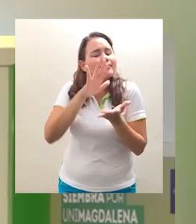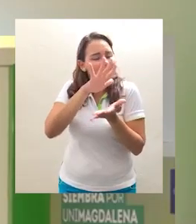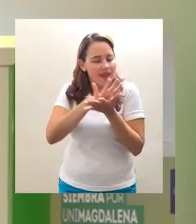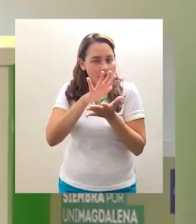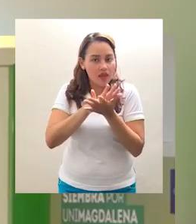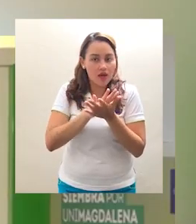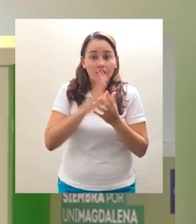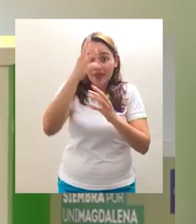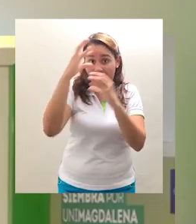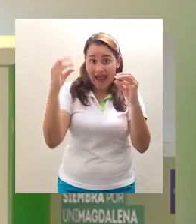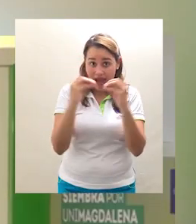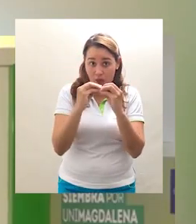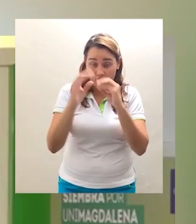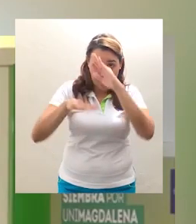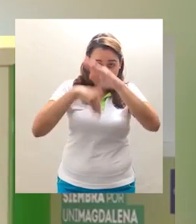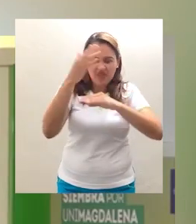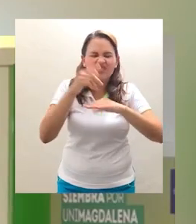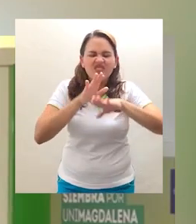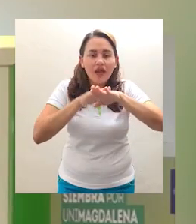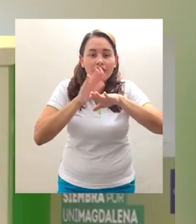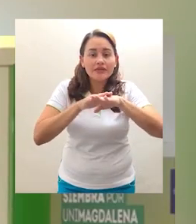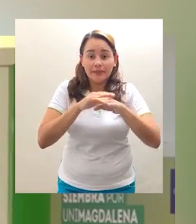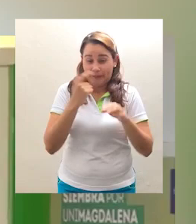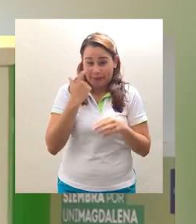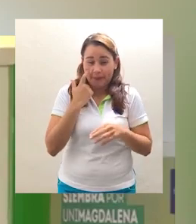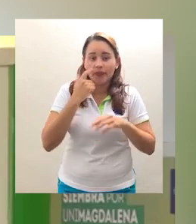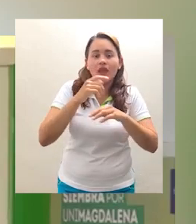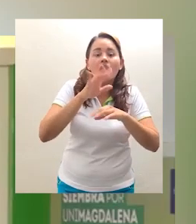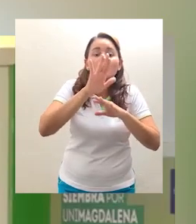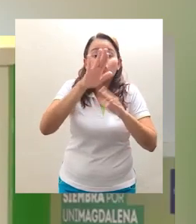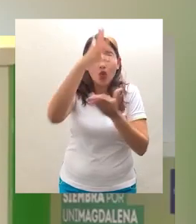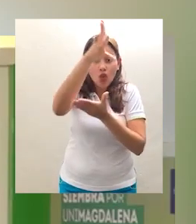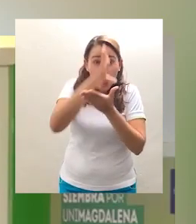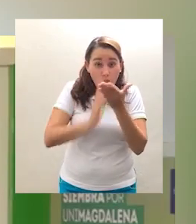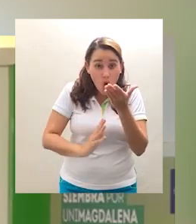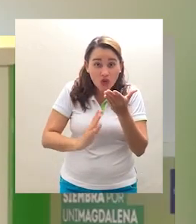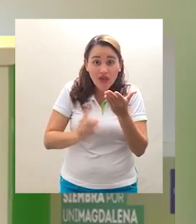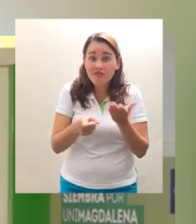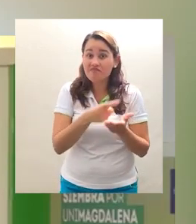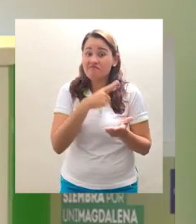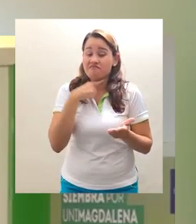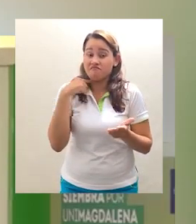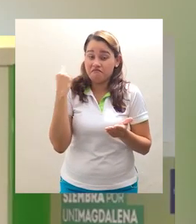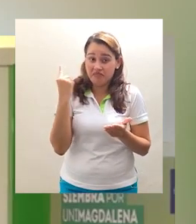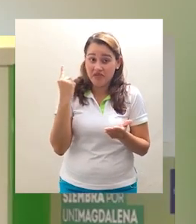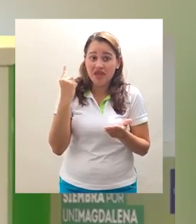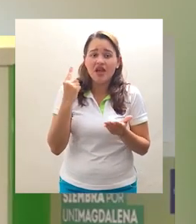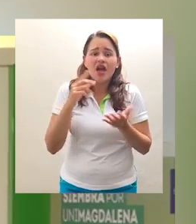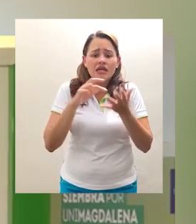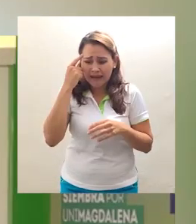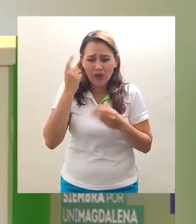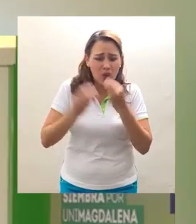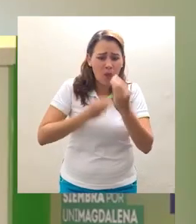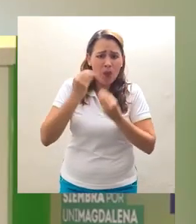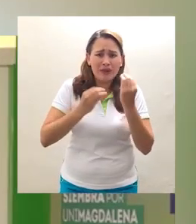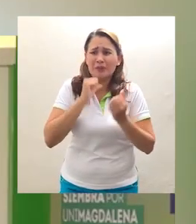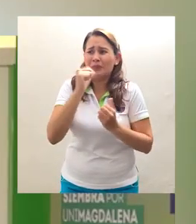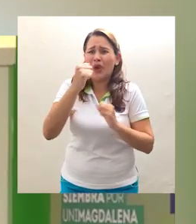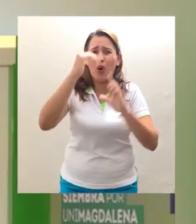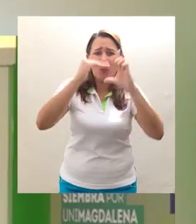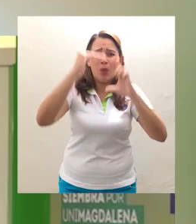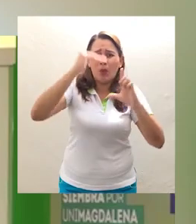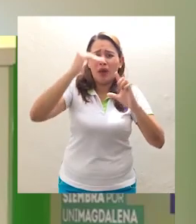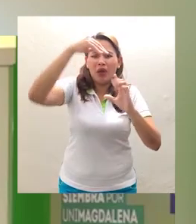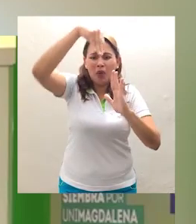es que las notas perdidas no se tendrán en cuenta para el promedio académico en este